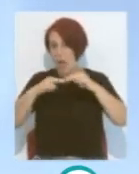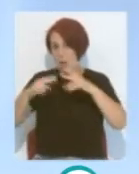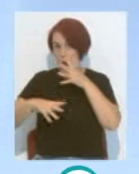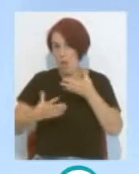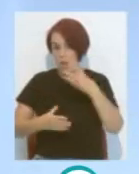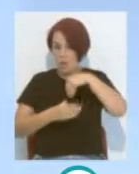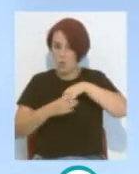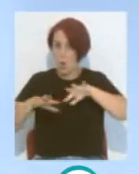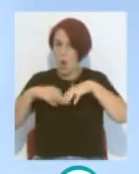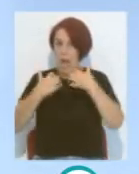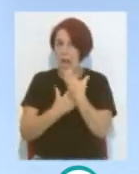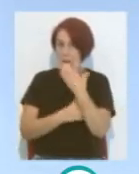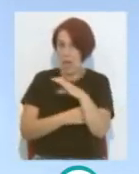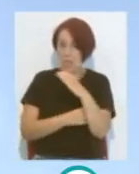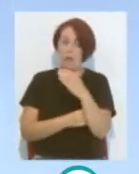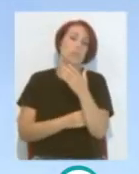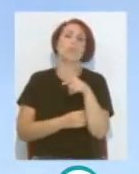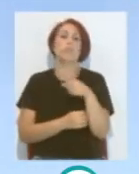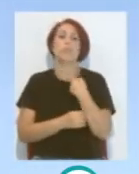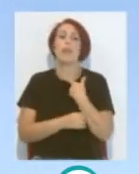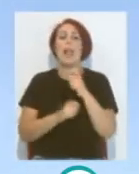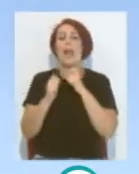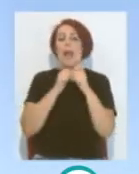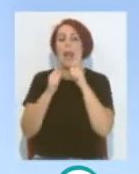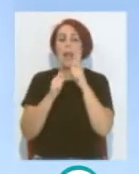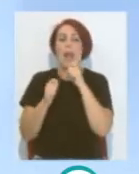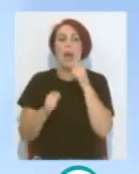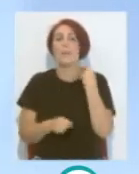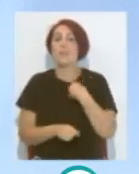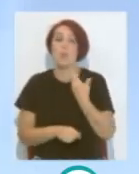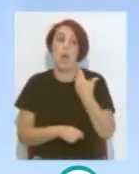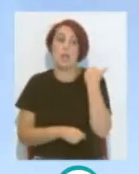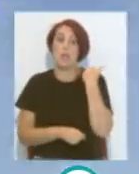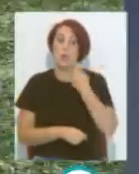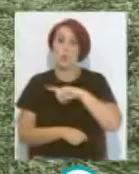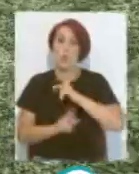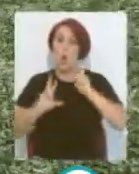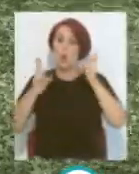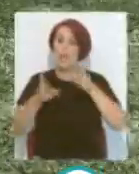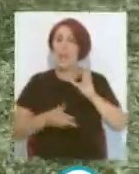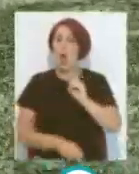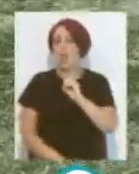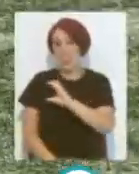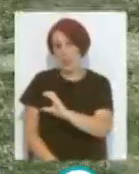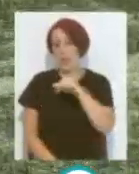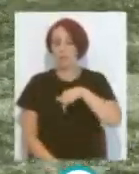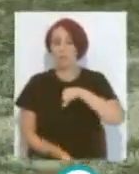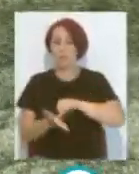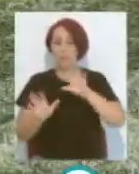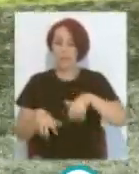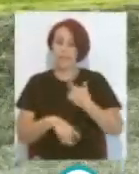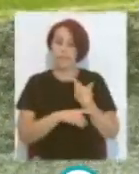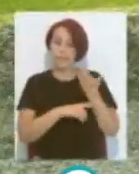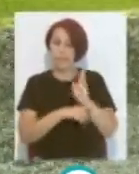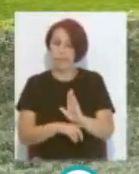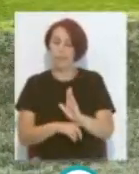Dentro del estadio Realizar esa rueda de prensa Que ayer ofrecíamos desde el hotel occidental En la capital gaditana